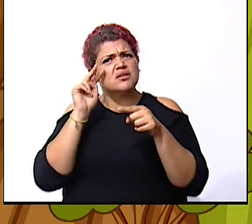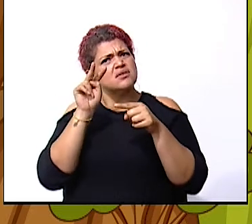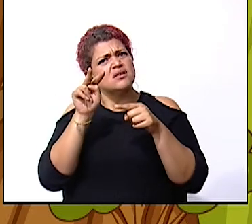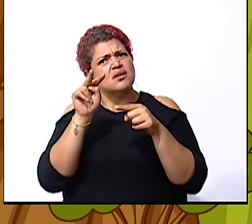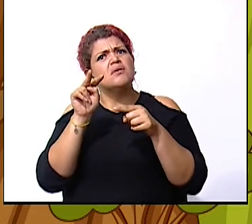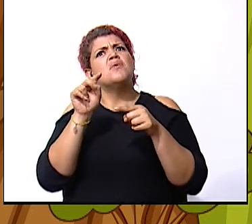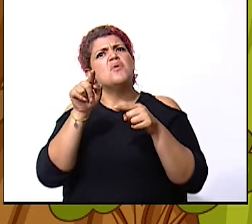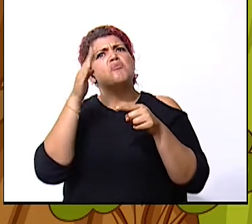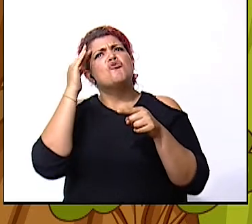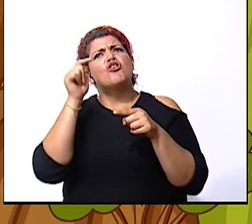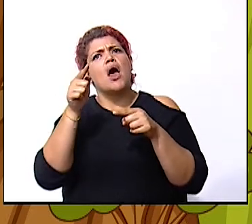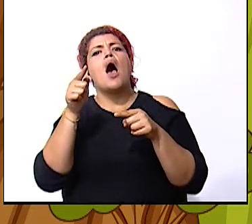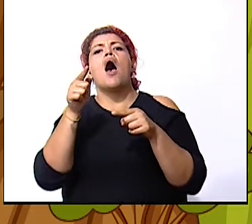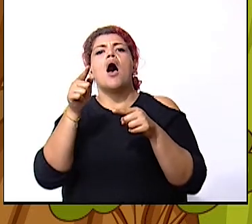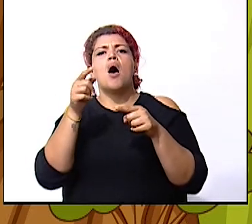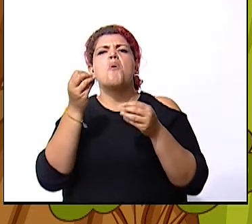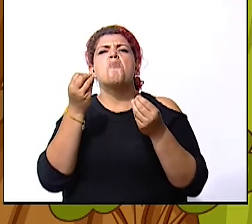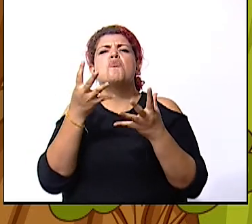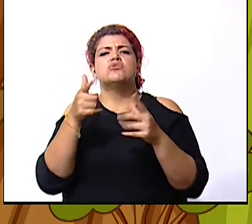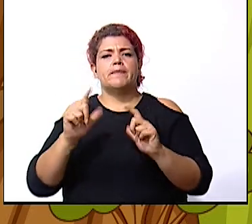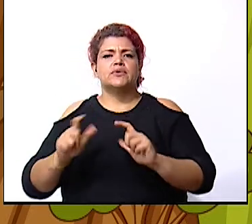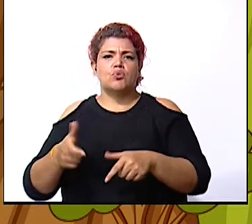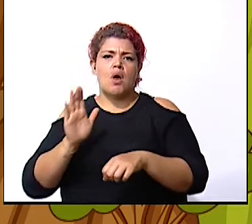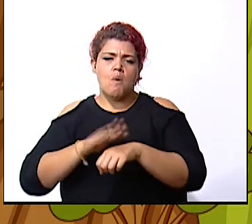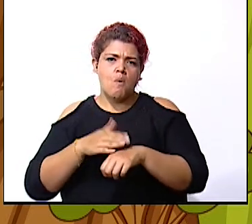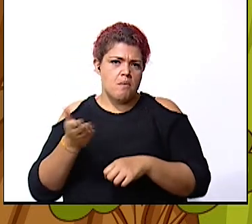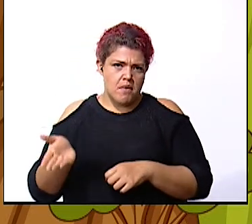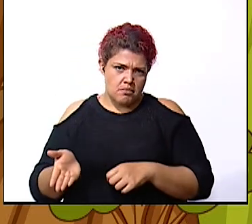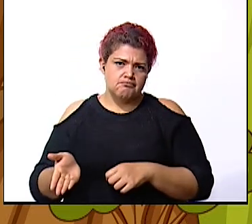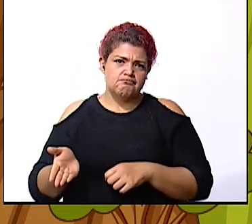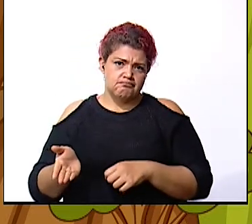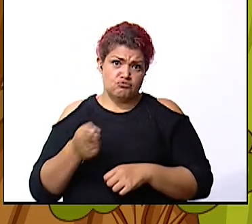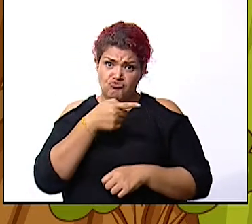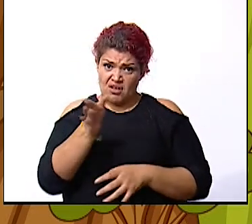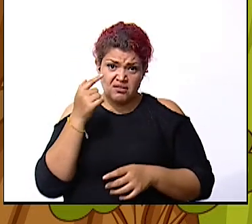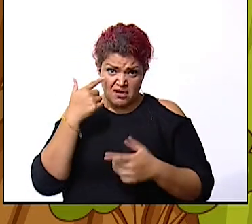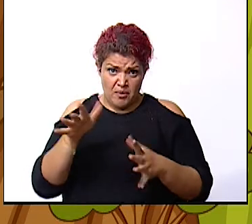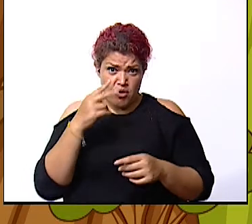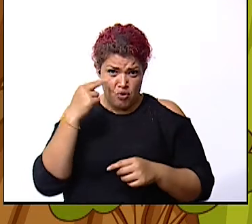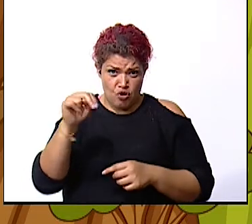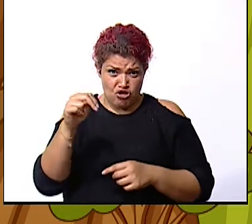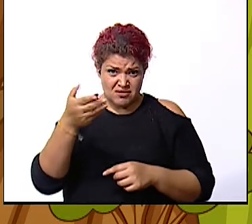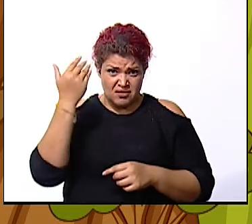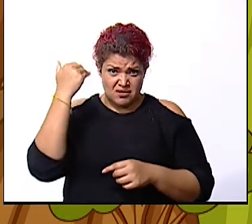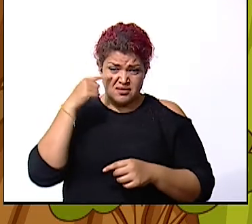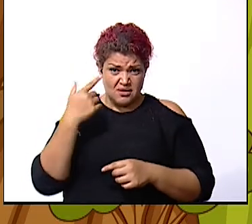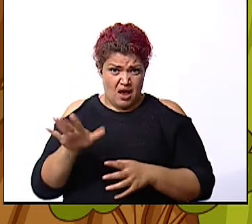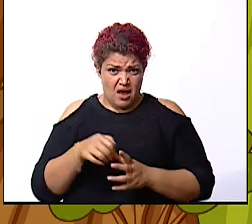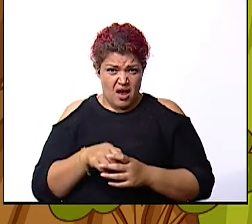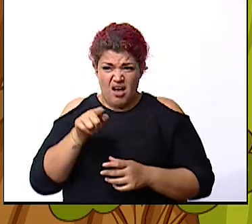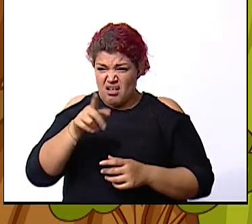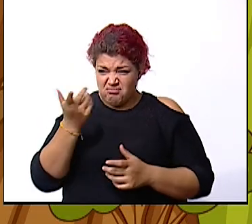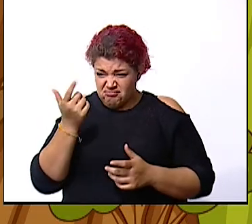es producto de eso sí han visto ustedes las noticias en estos días donde aparece en una